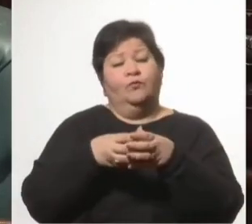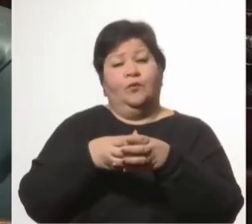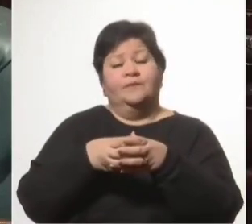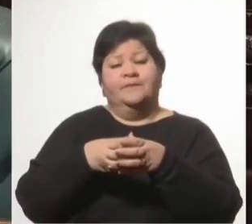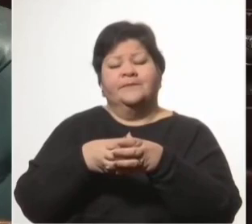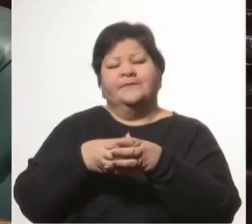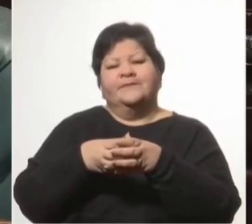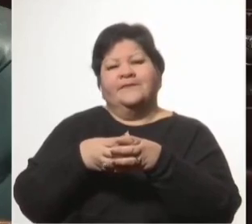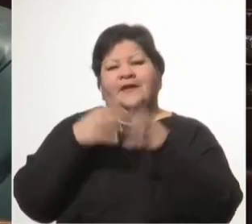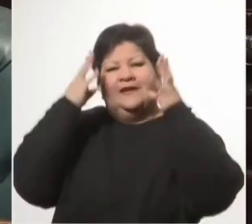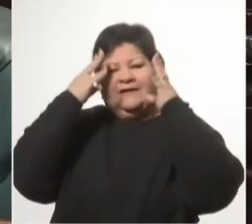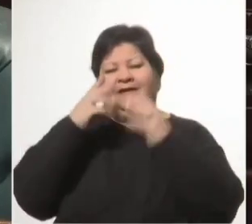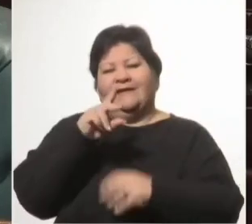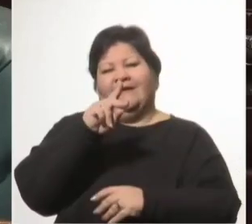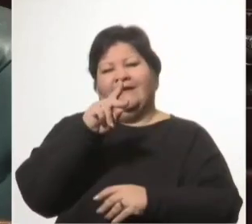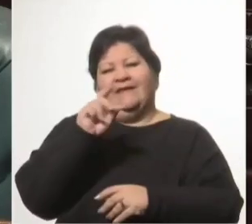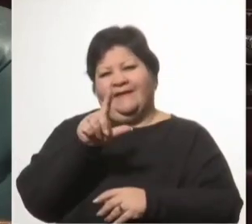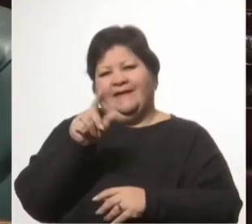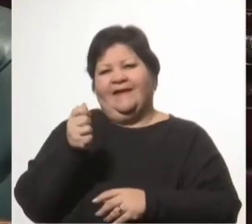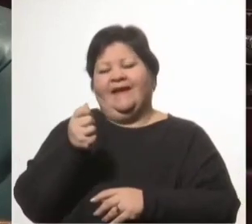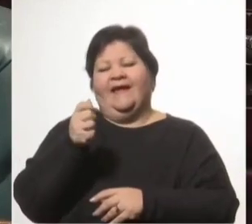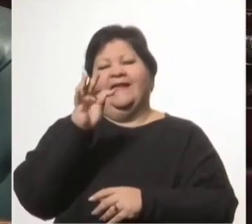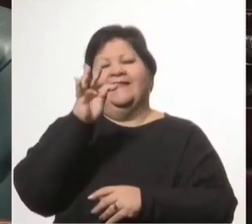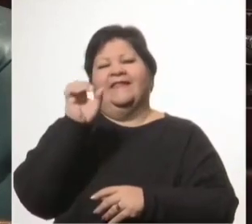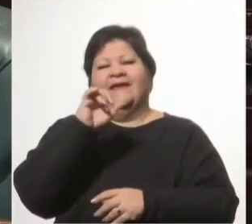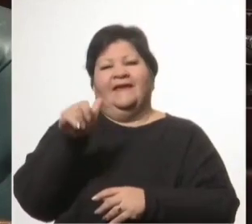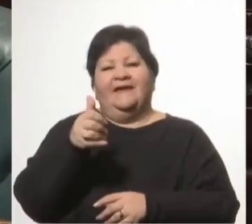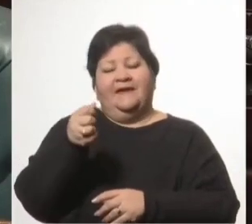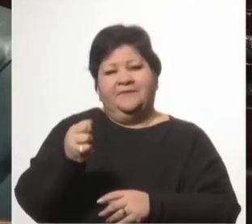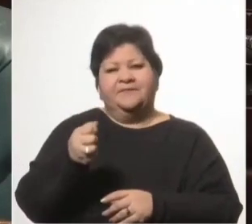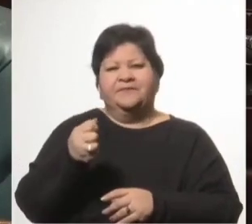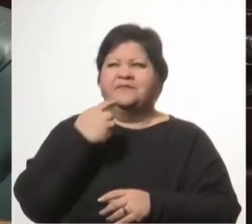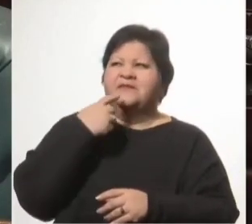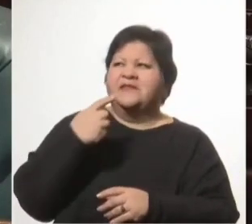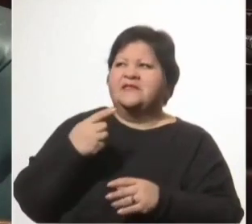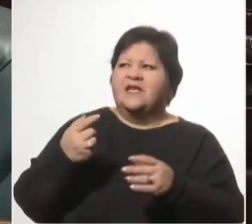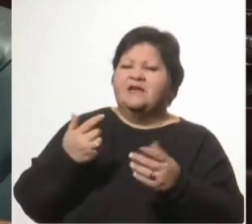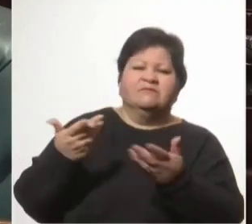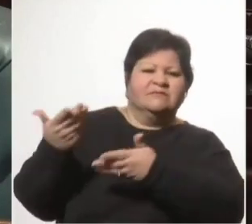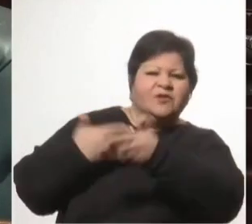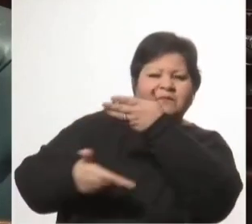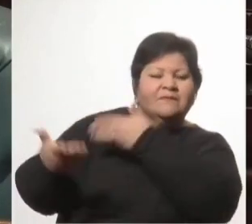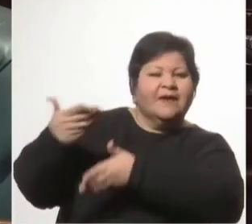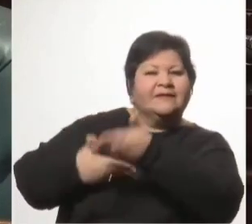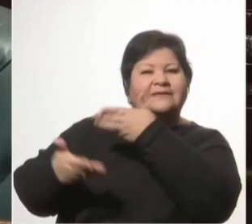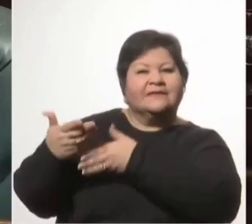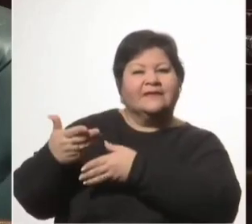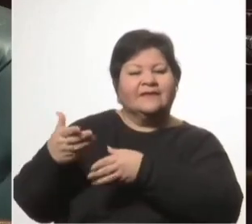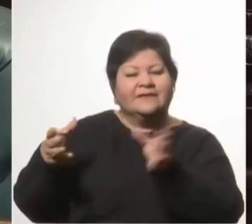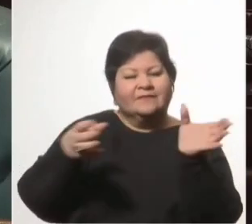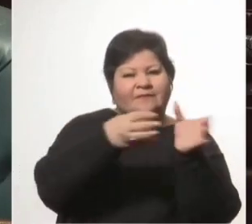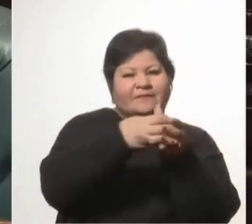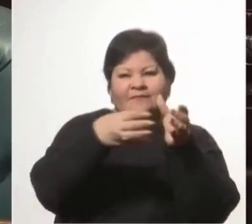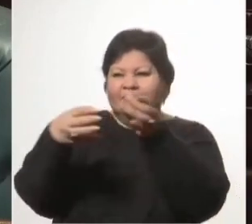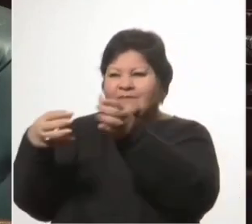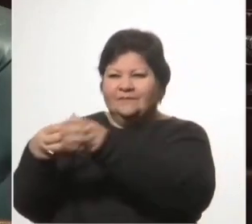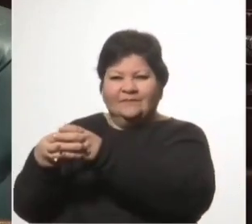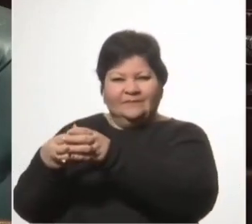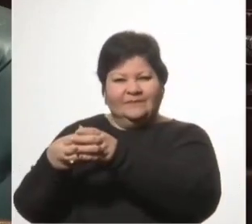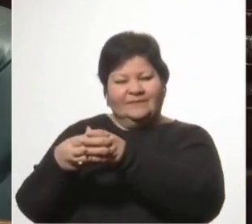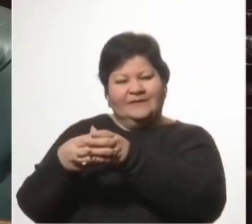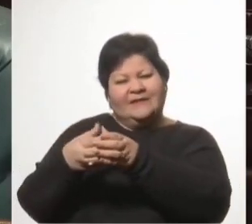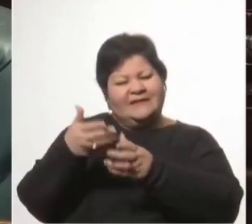ciudad. Araca cupleteaba con Juan Pueblo. El mono y el canario hacían el borracho y el chetito